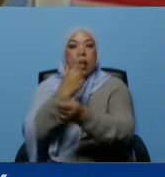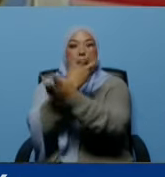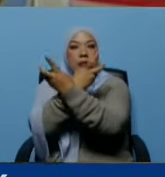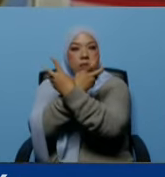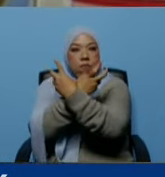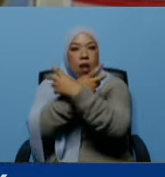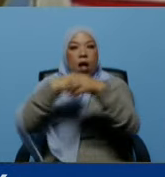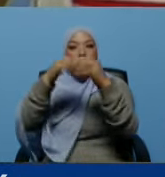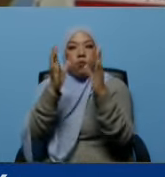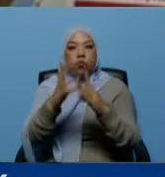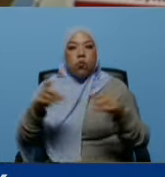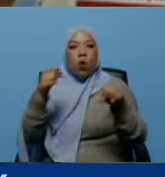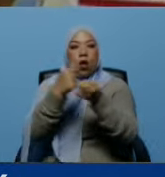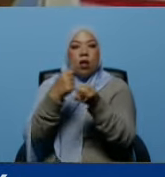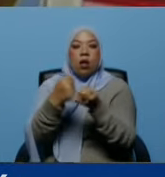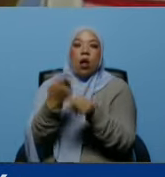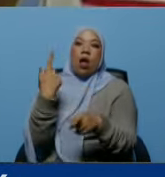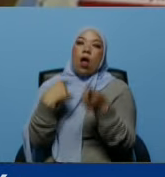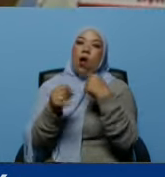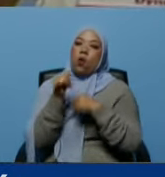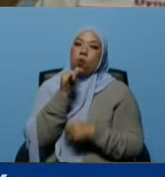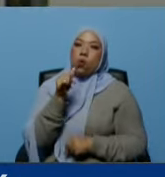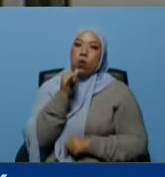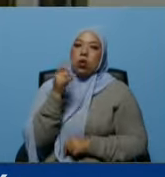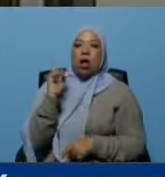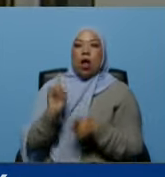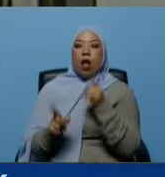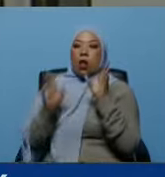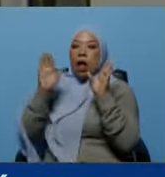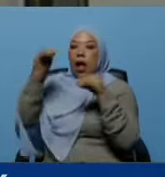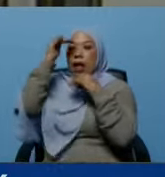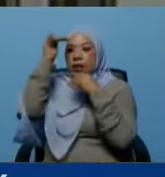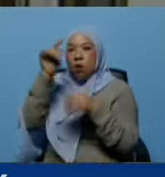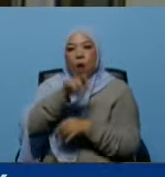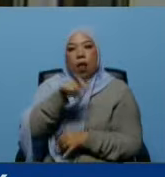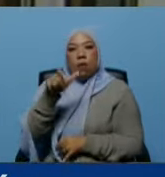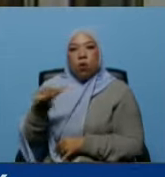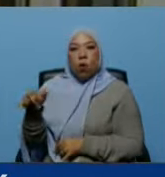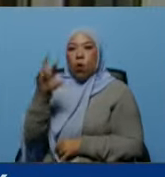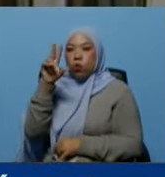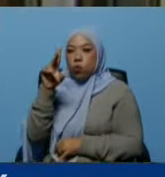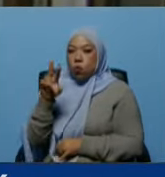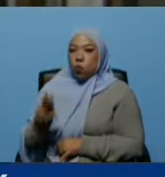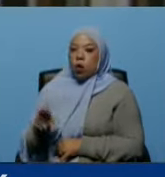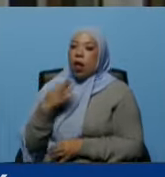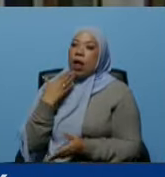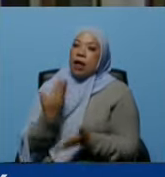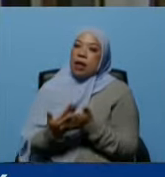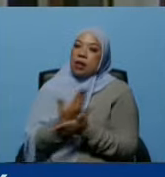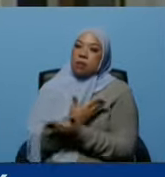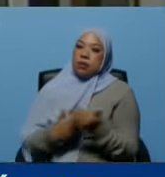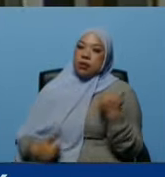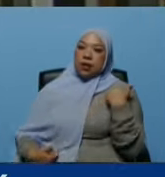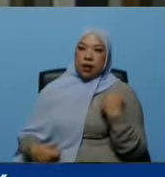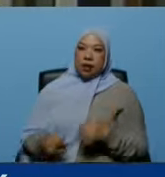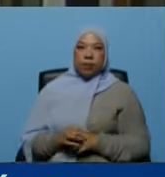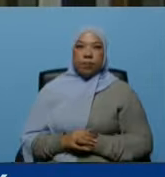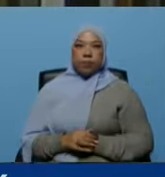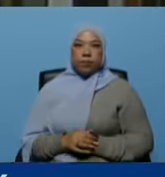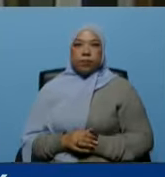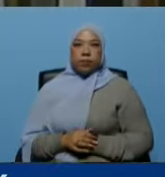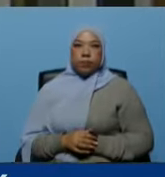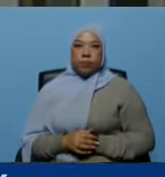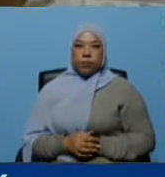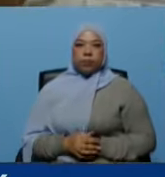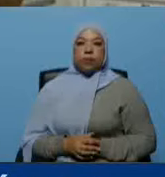y bueno varias pues y aquí atendemos todos los pacientes todos los días gracias presidente esto es lo